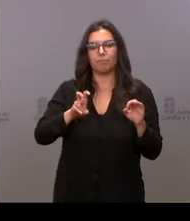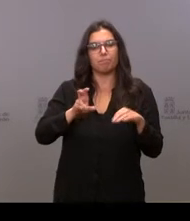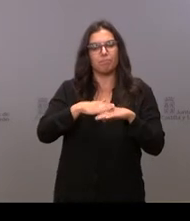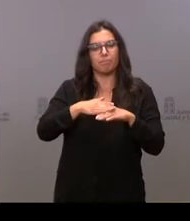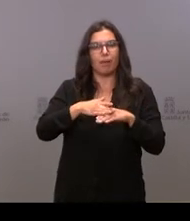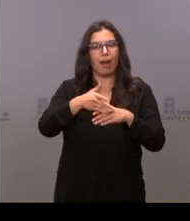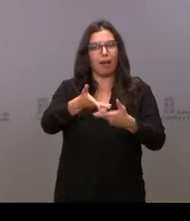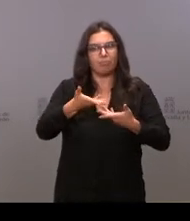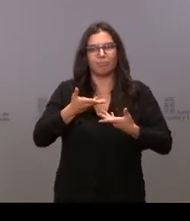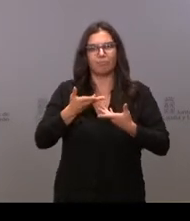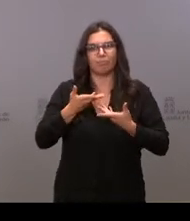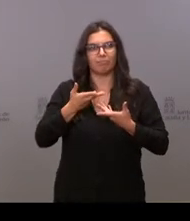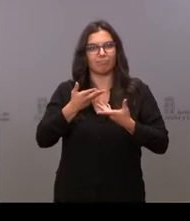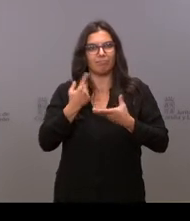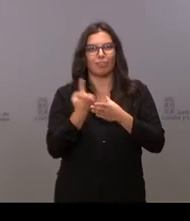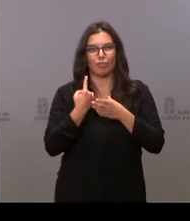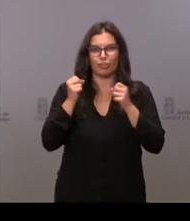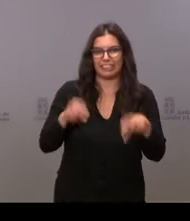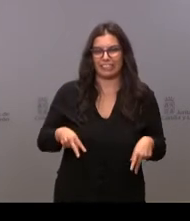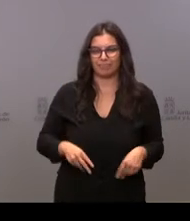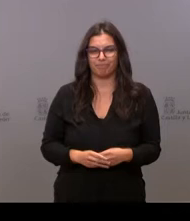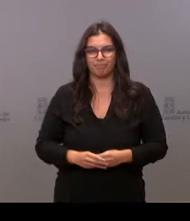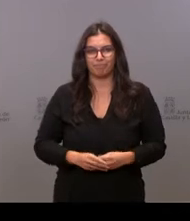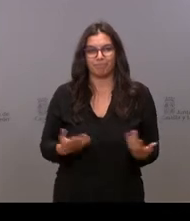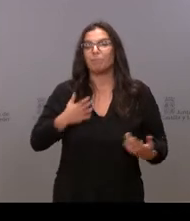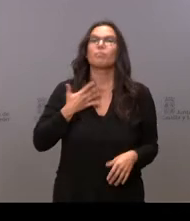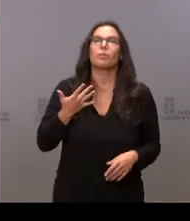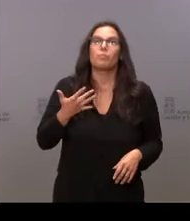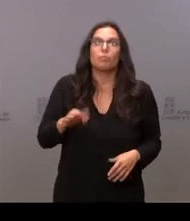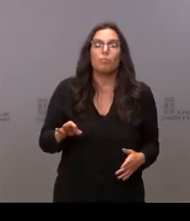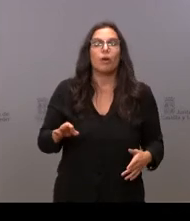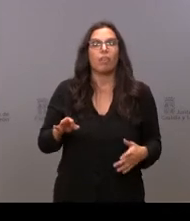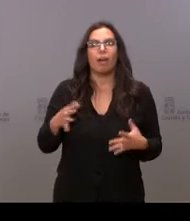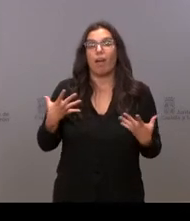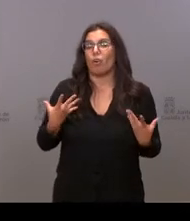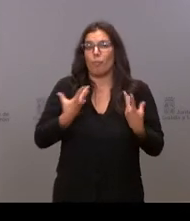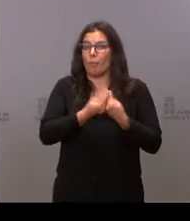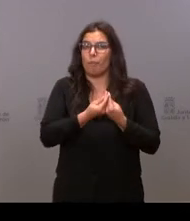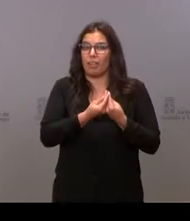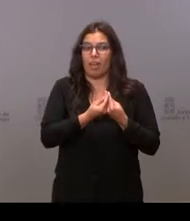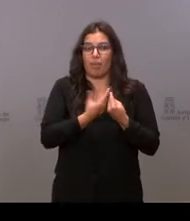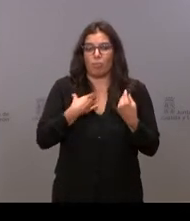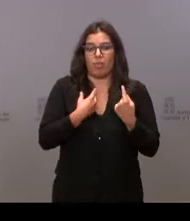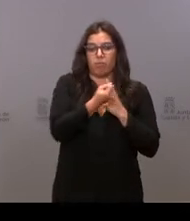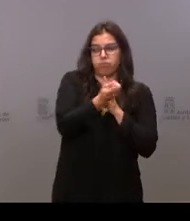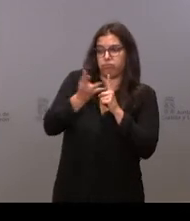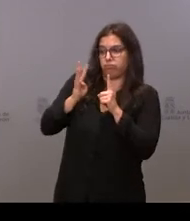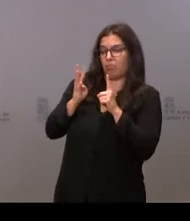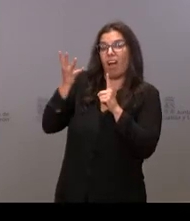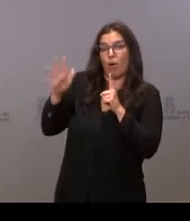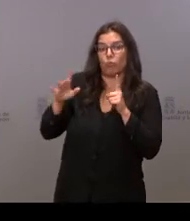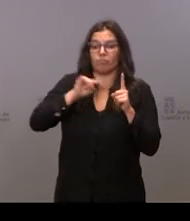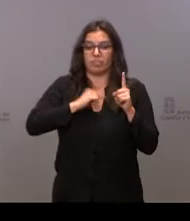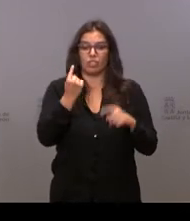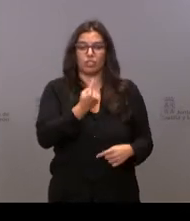sentirte tan sola. Puedes estar muy acompañada, pero sí sentirte sola también.